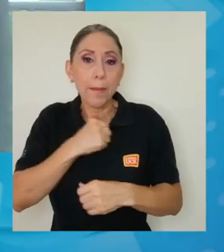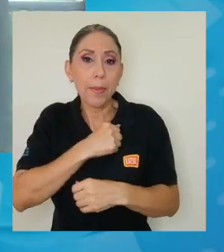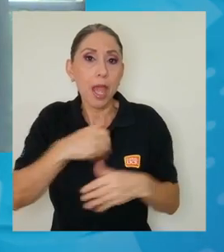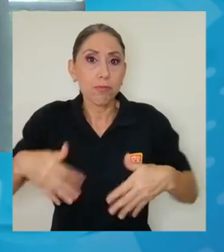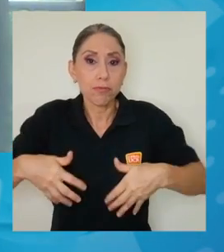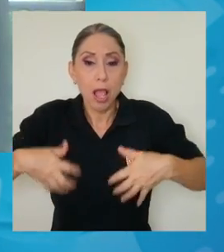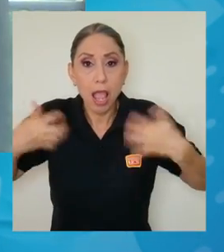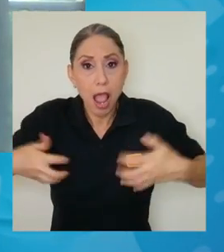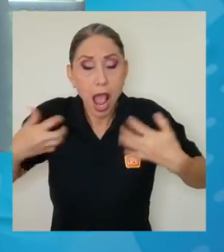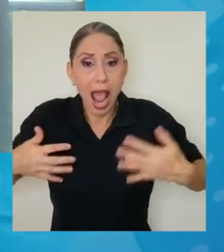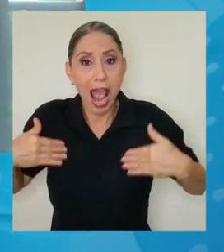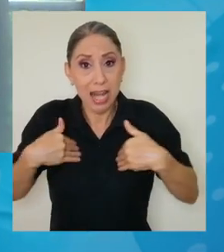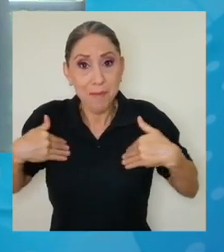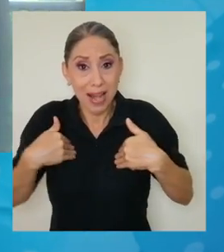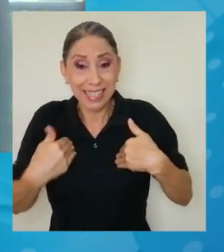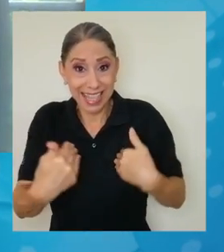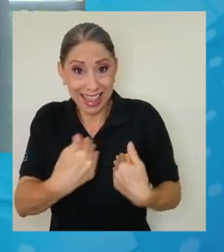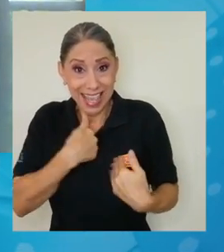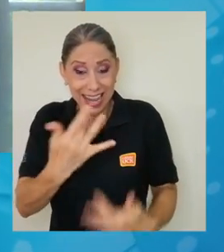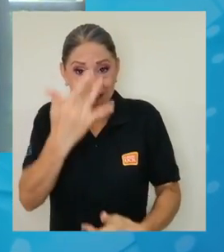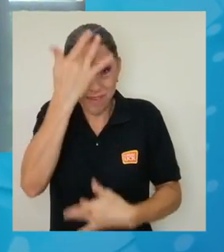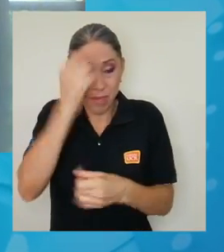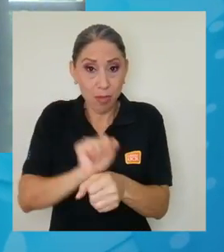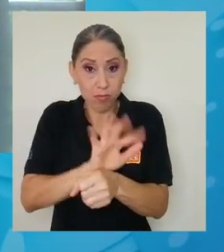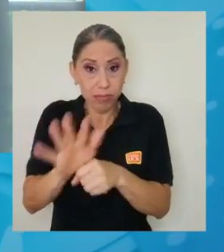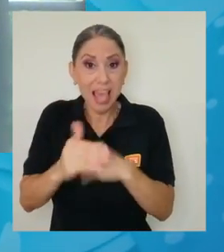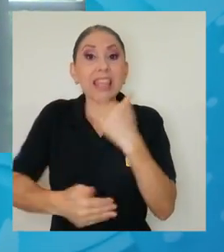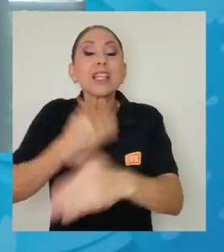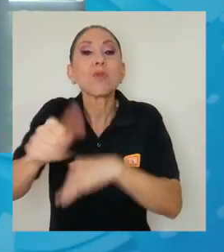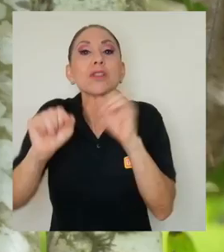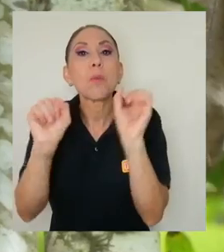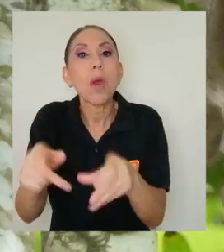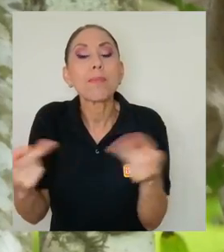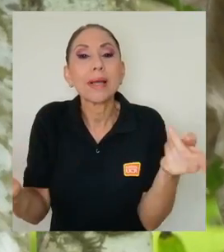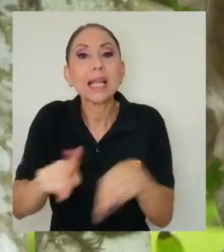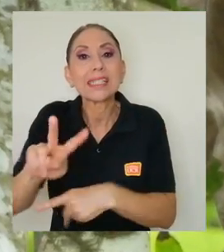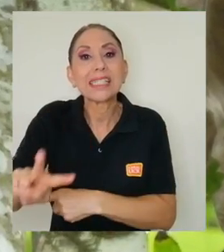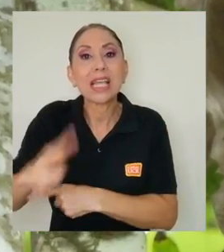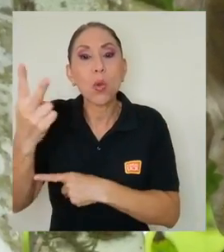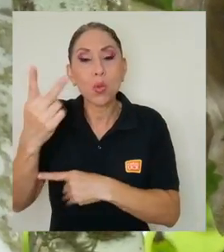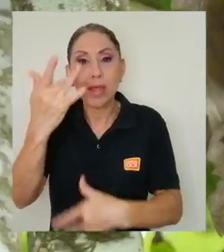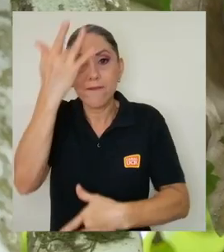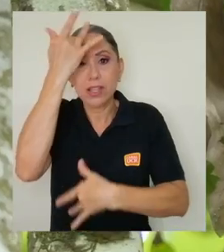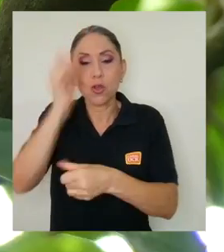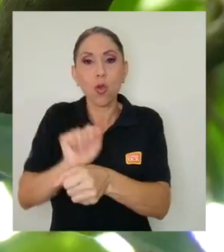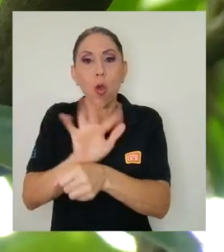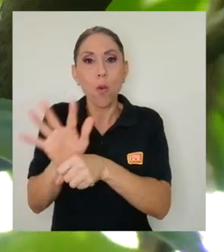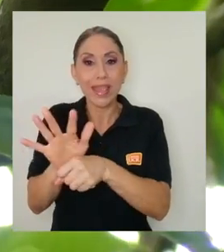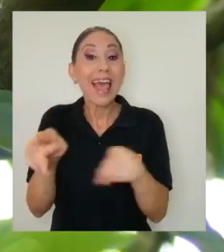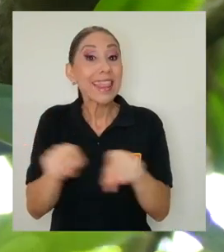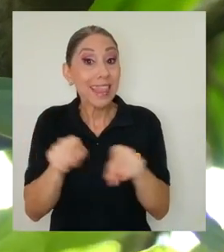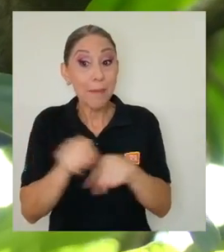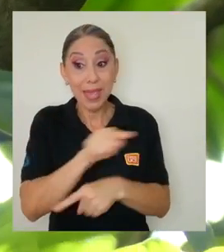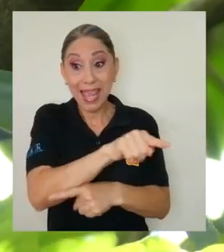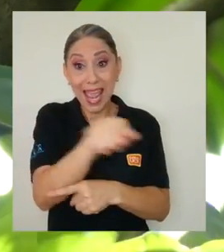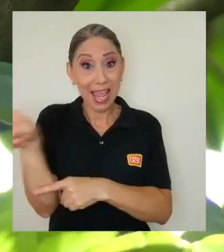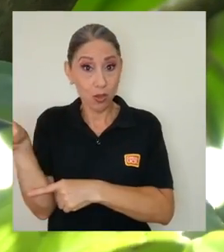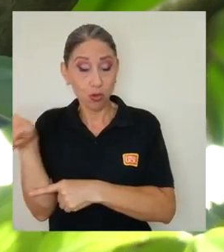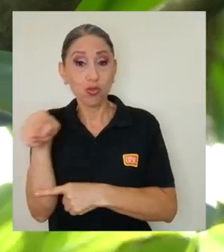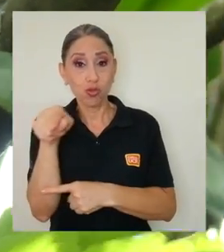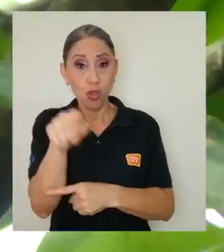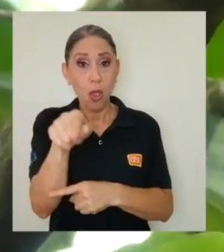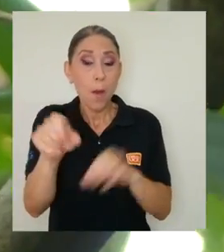una respuesta inmunológica importante a una segunda infección con COVID. Y se ha visto también que en ellos mismos puede llegar un tipo